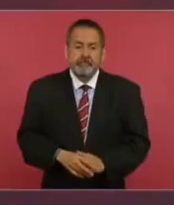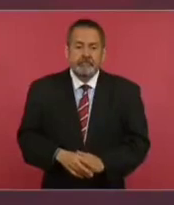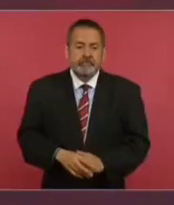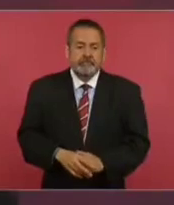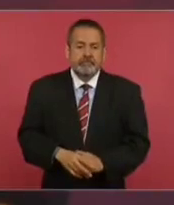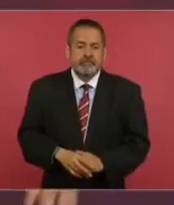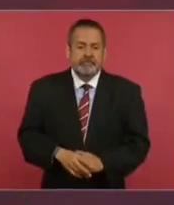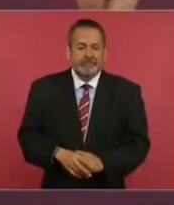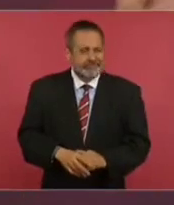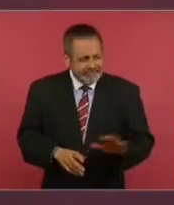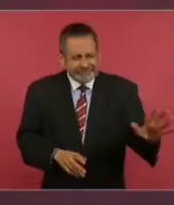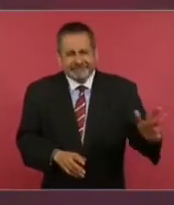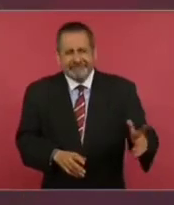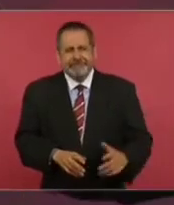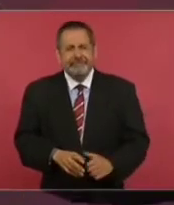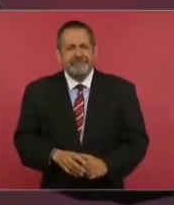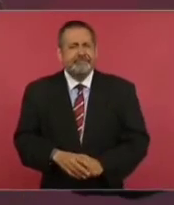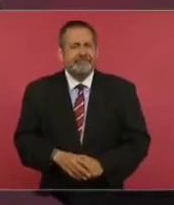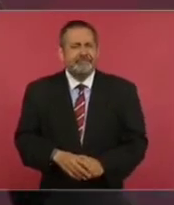Ya,